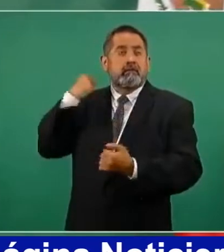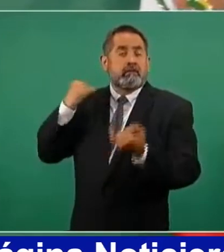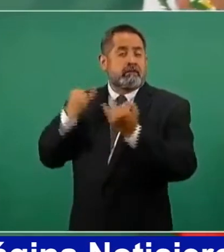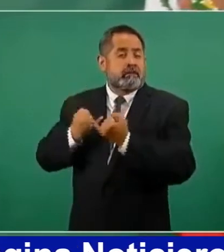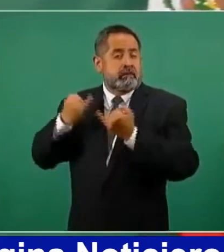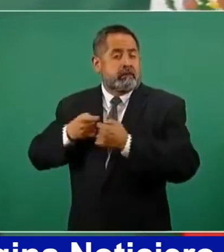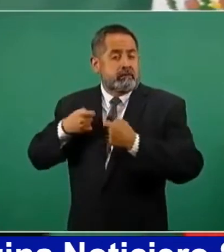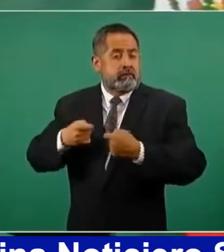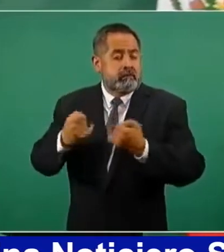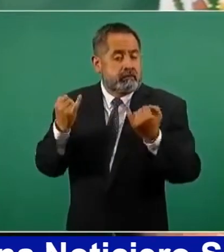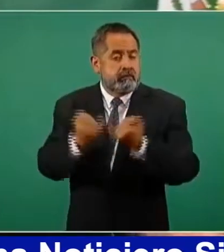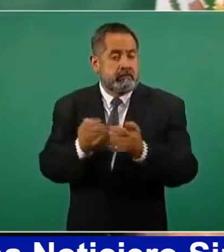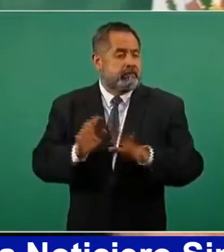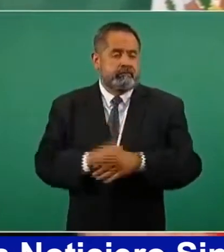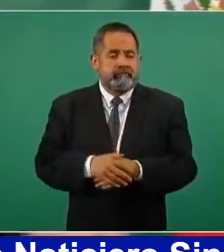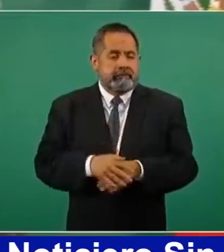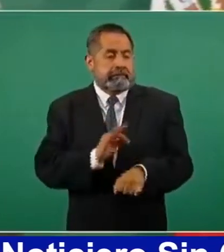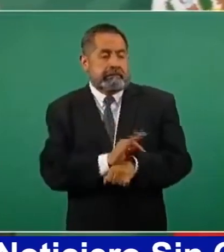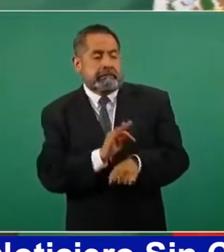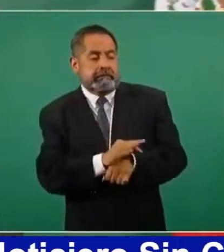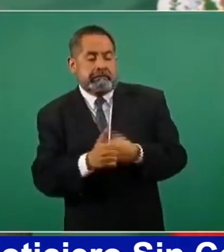no vamos a encubrir.